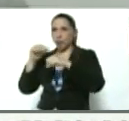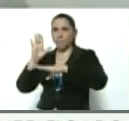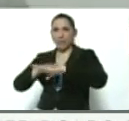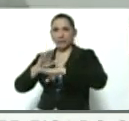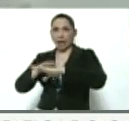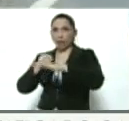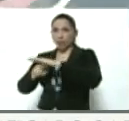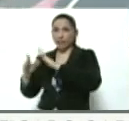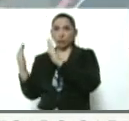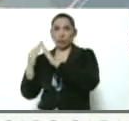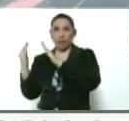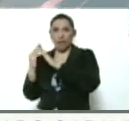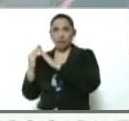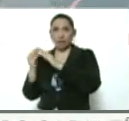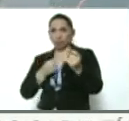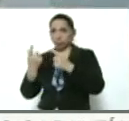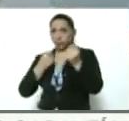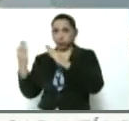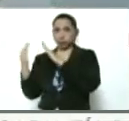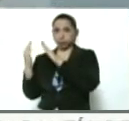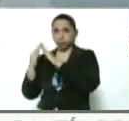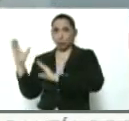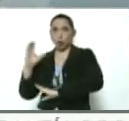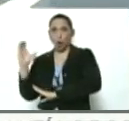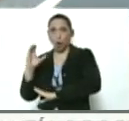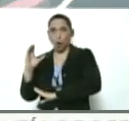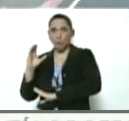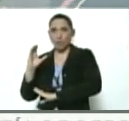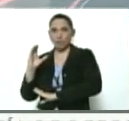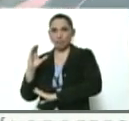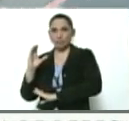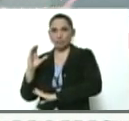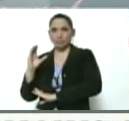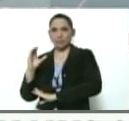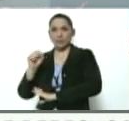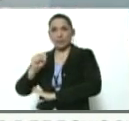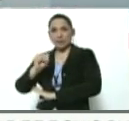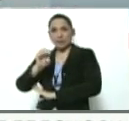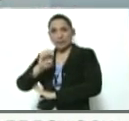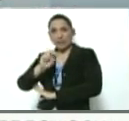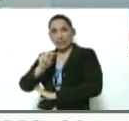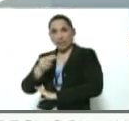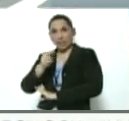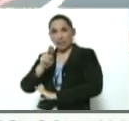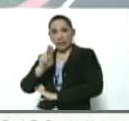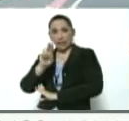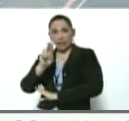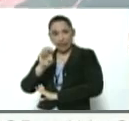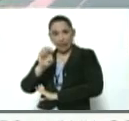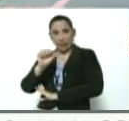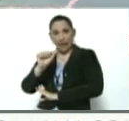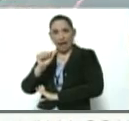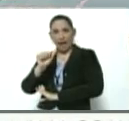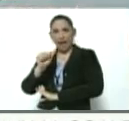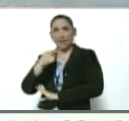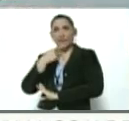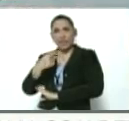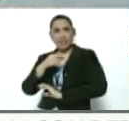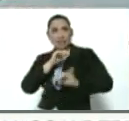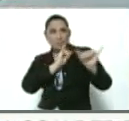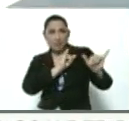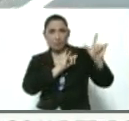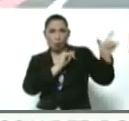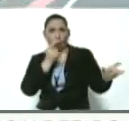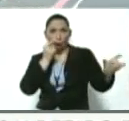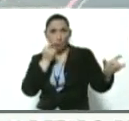y el aperteneceamiento de armas ocurrieron en Colombia. Me refiero a Antonio Sequea, que señala todo esto que yo estoy diciendo en